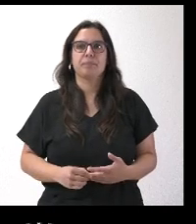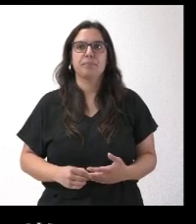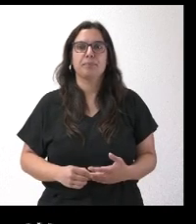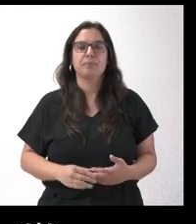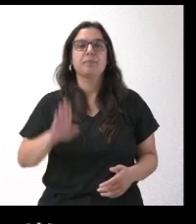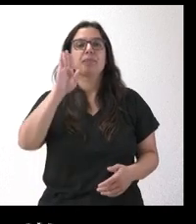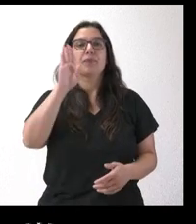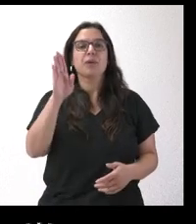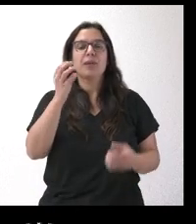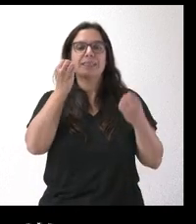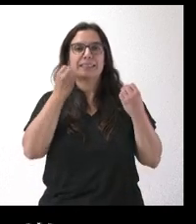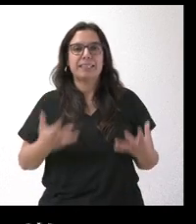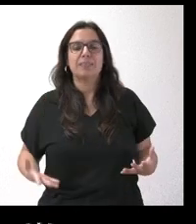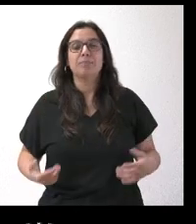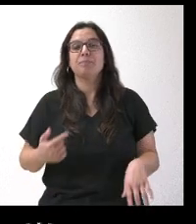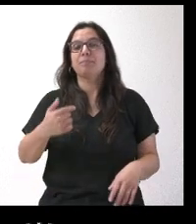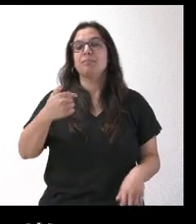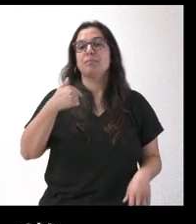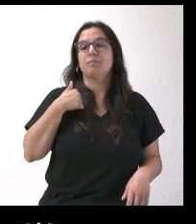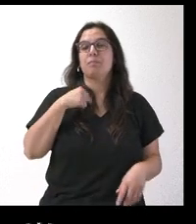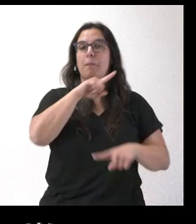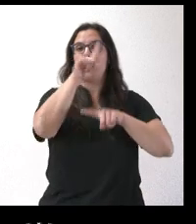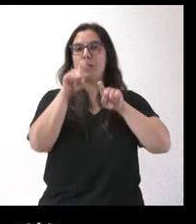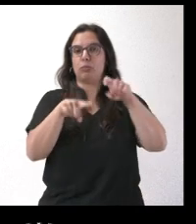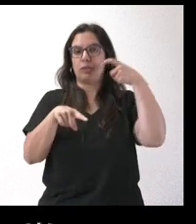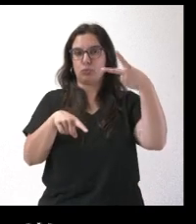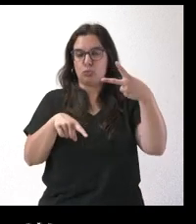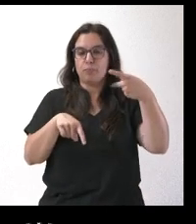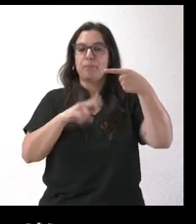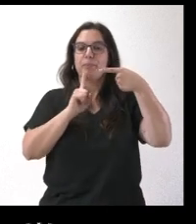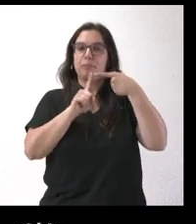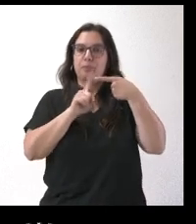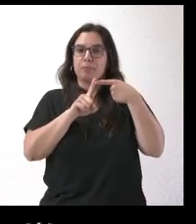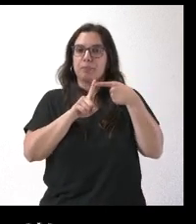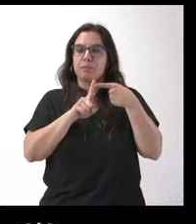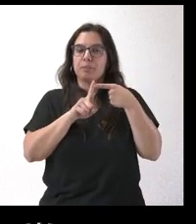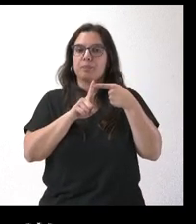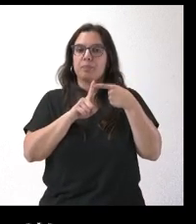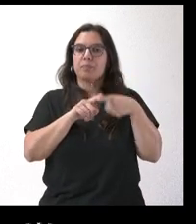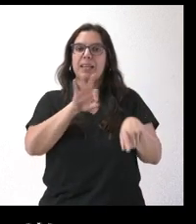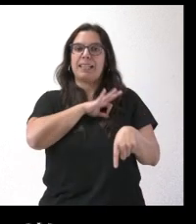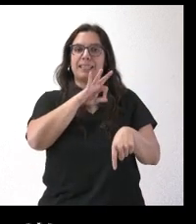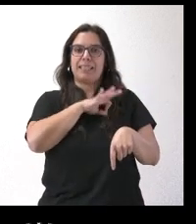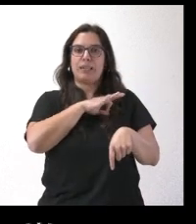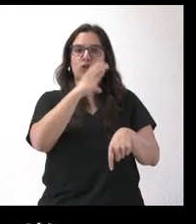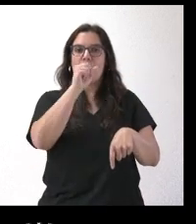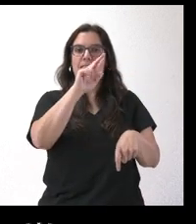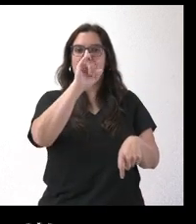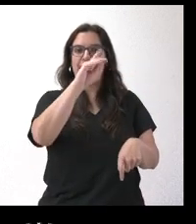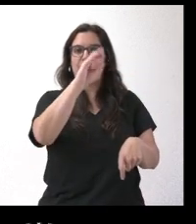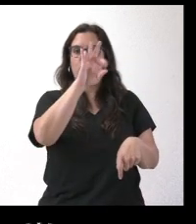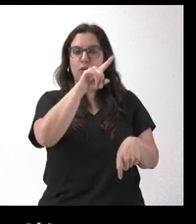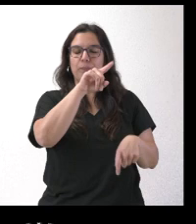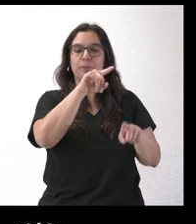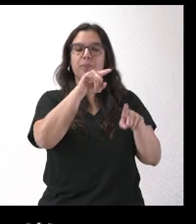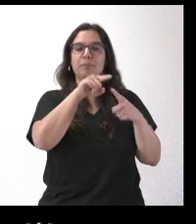Hola, ¿qué tal? Yo tenía dos preguntas. La primera para el señor Carriedo. En Soria causó